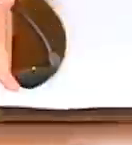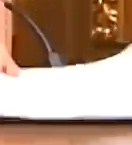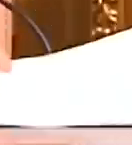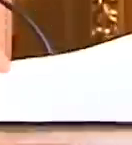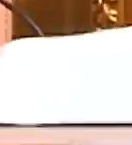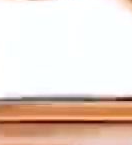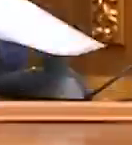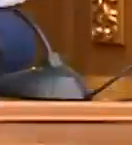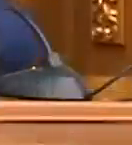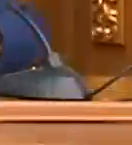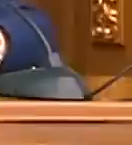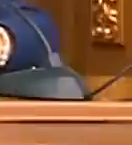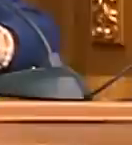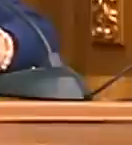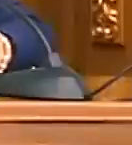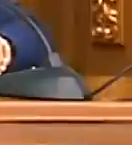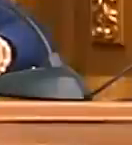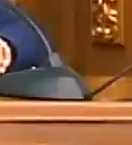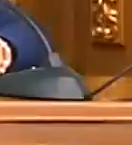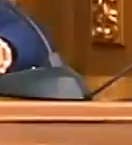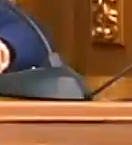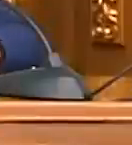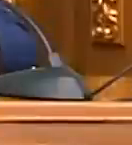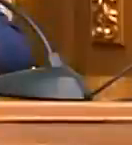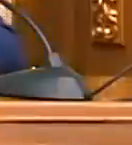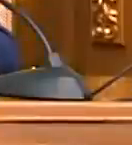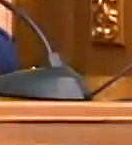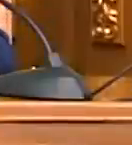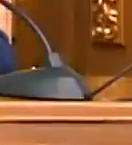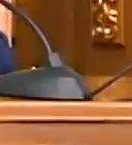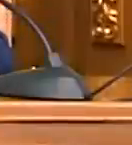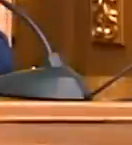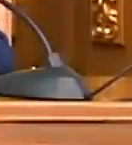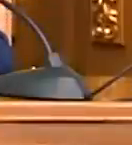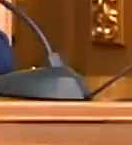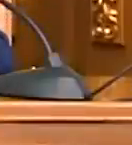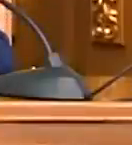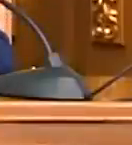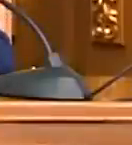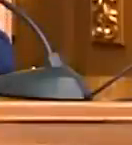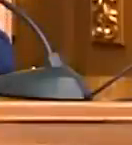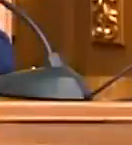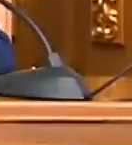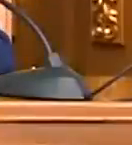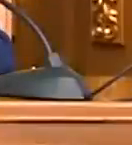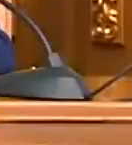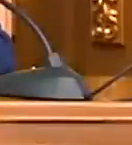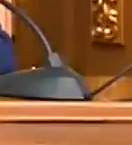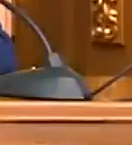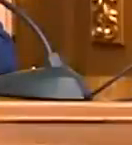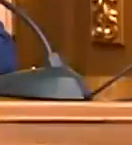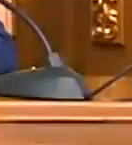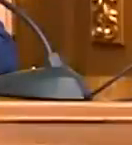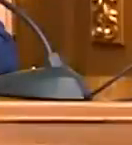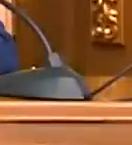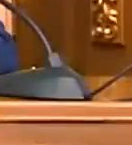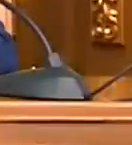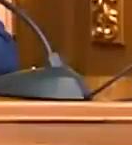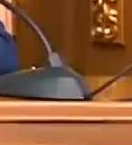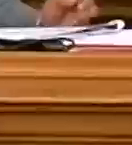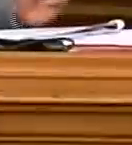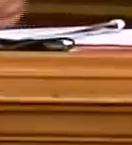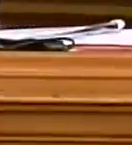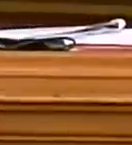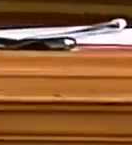punto número dos primera discusión del proyecto de ley de danza esto se va a no